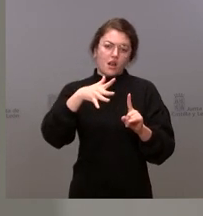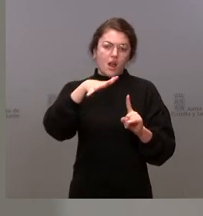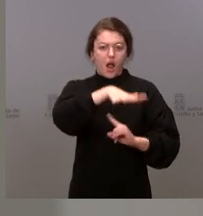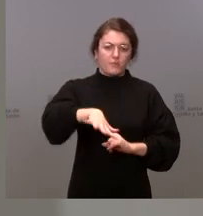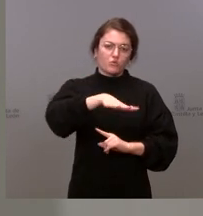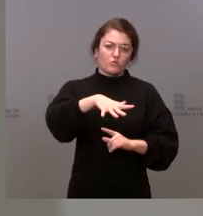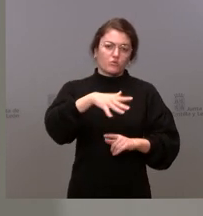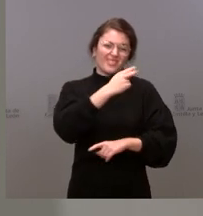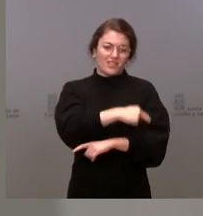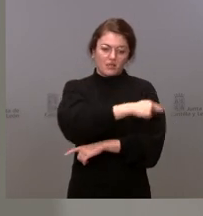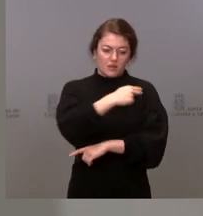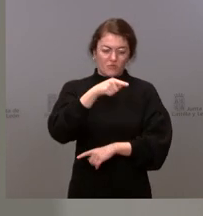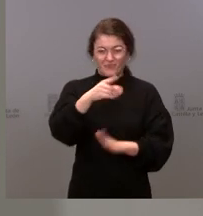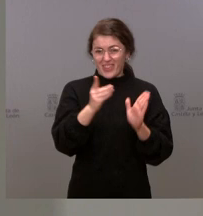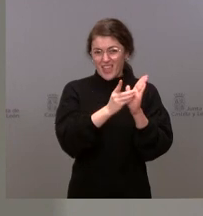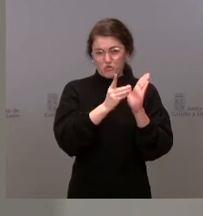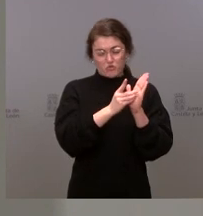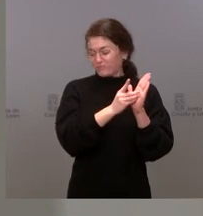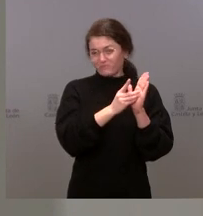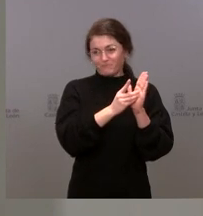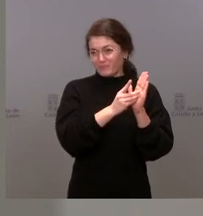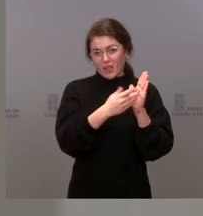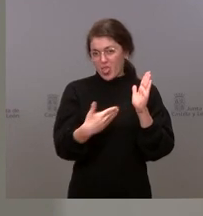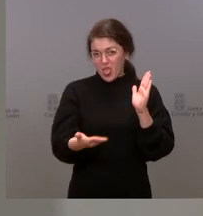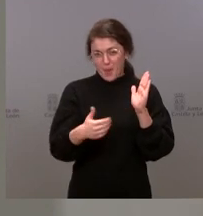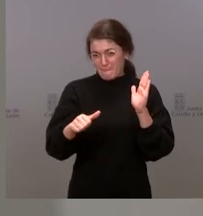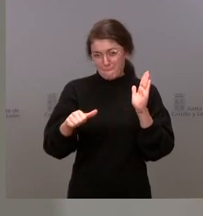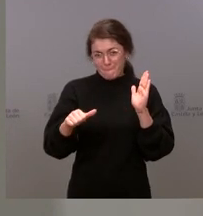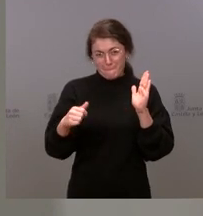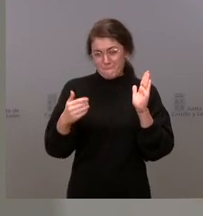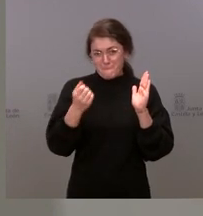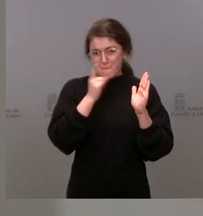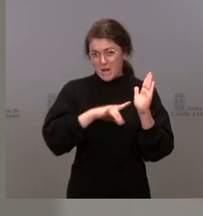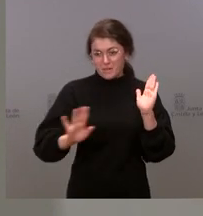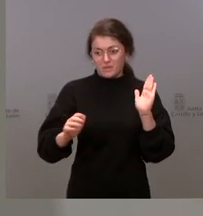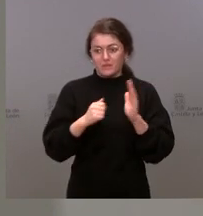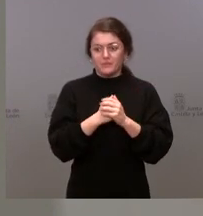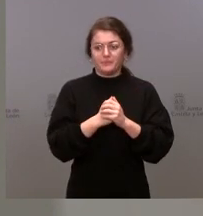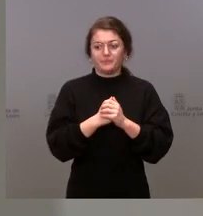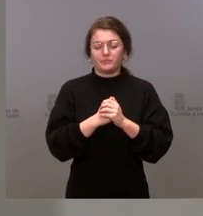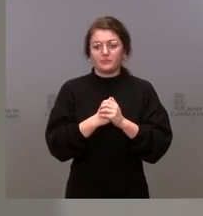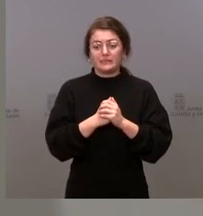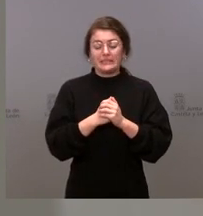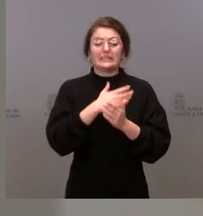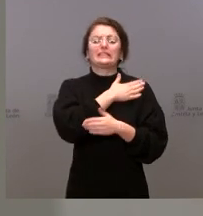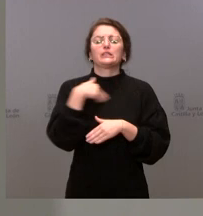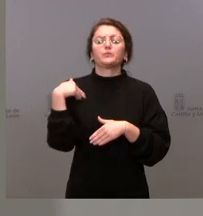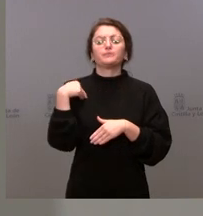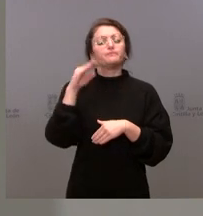desfavorables. Y yo quiero llamar especialmente la atención a nuestra población